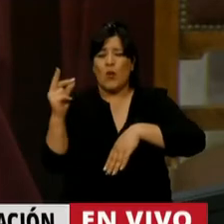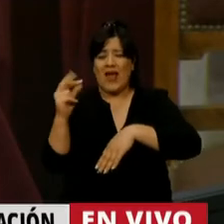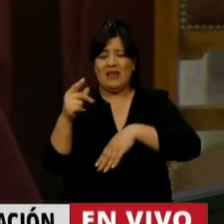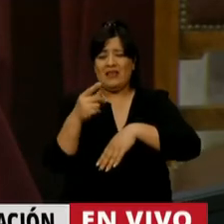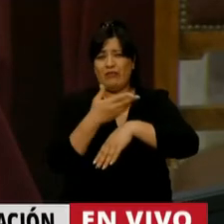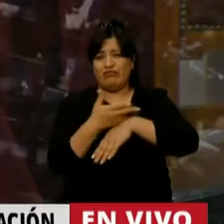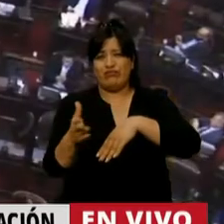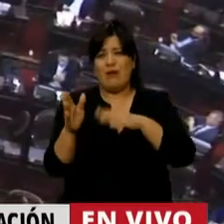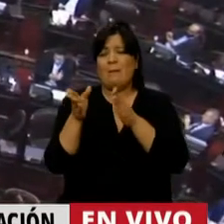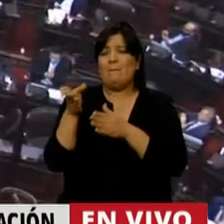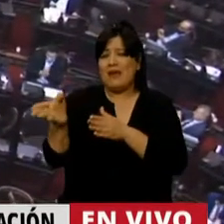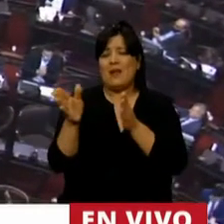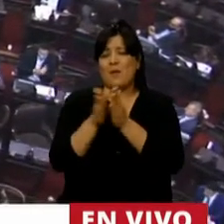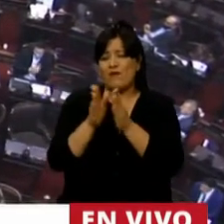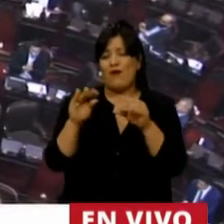cierre.